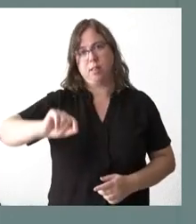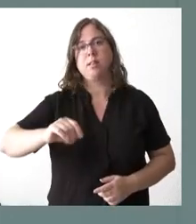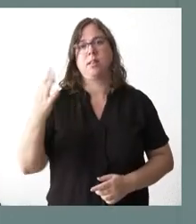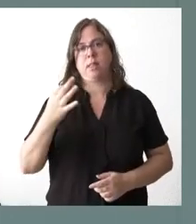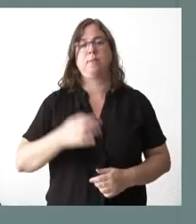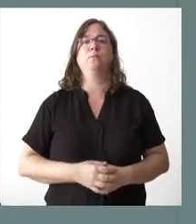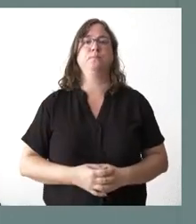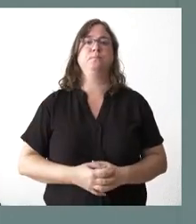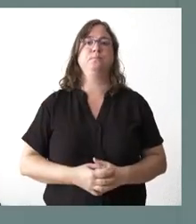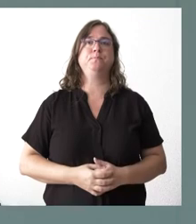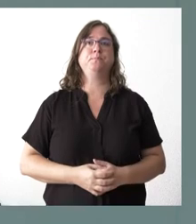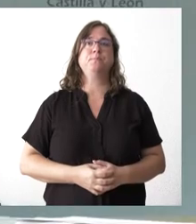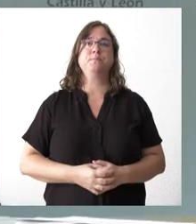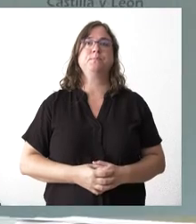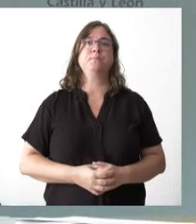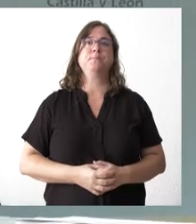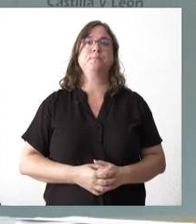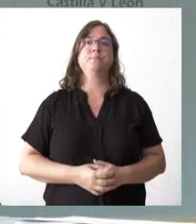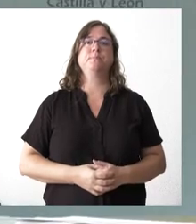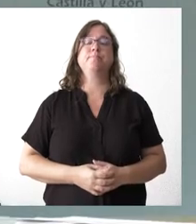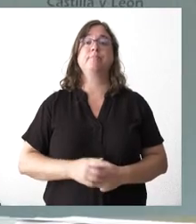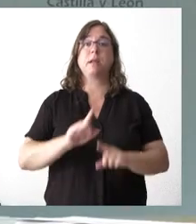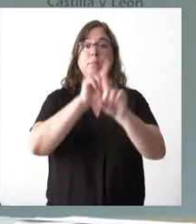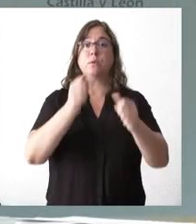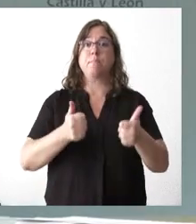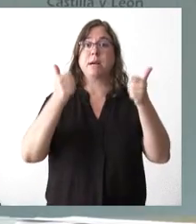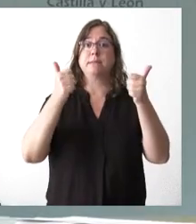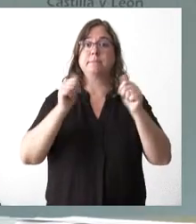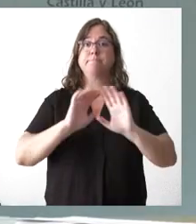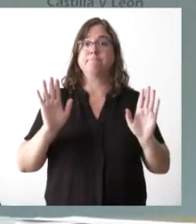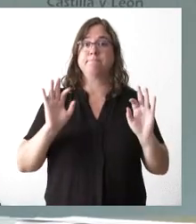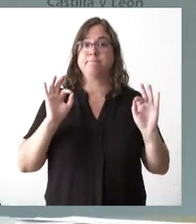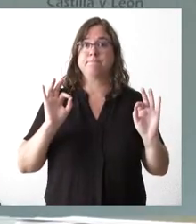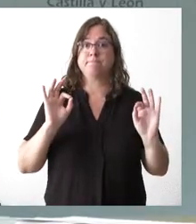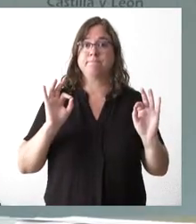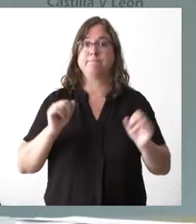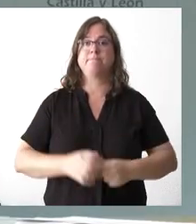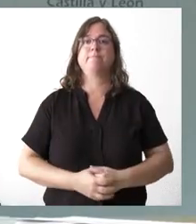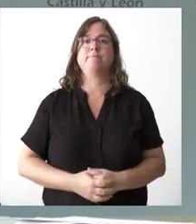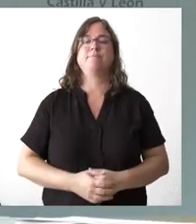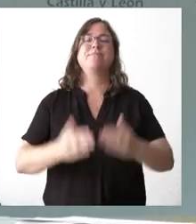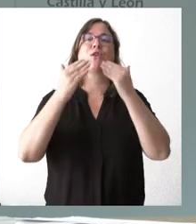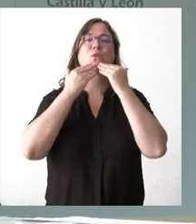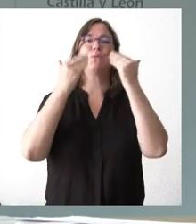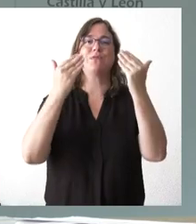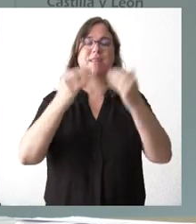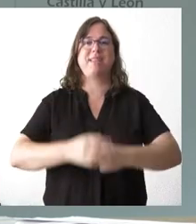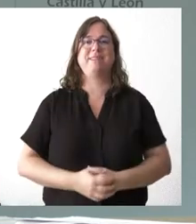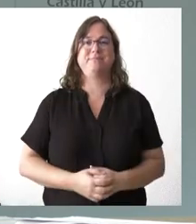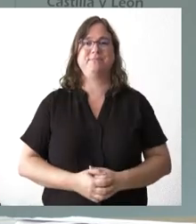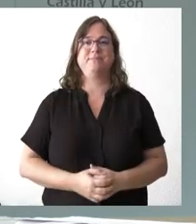el punto de vista del transporte. Si hay alguna pregunta más, es el momento. Pues muchas gracias a todos.